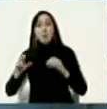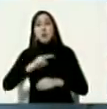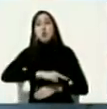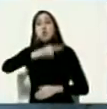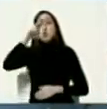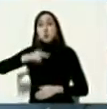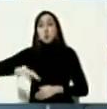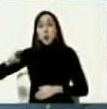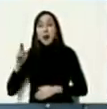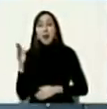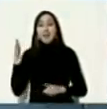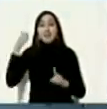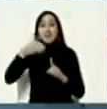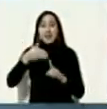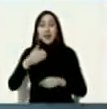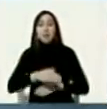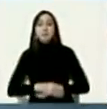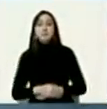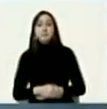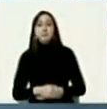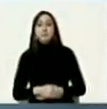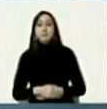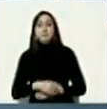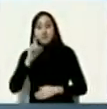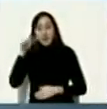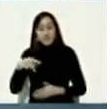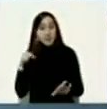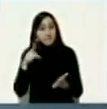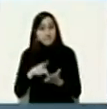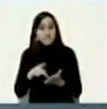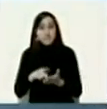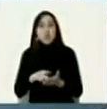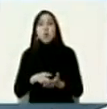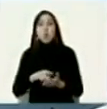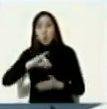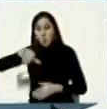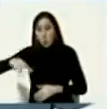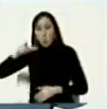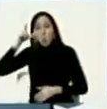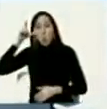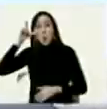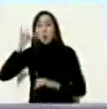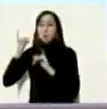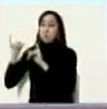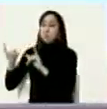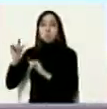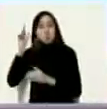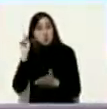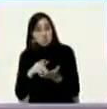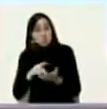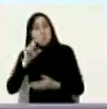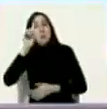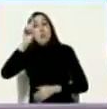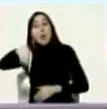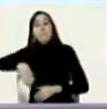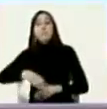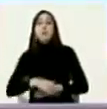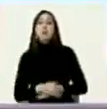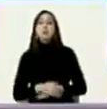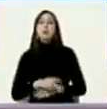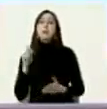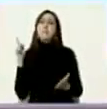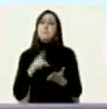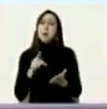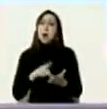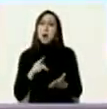directas donde participó el doctor Jorge Rodríguez el plenipotenciario participó el